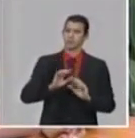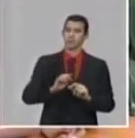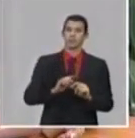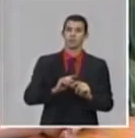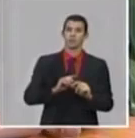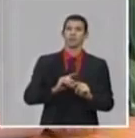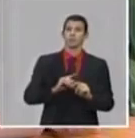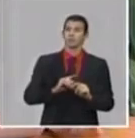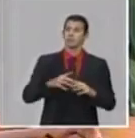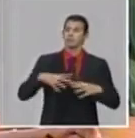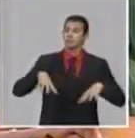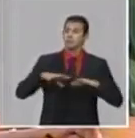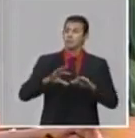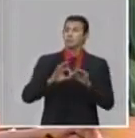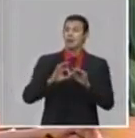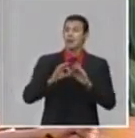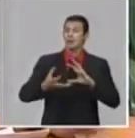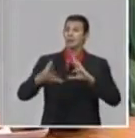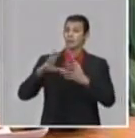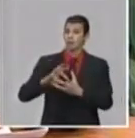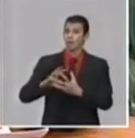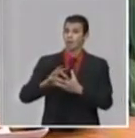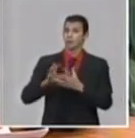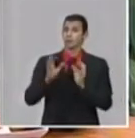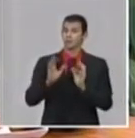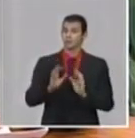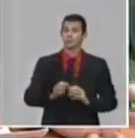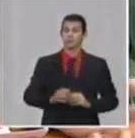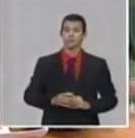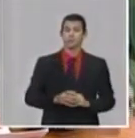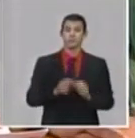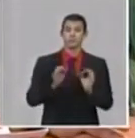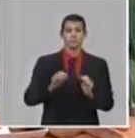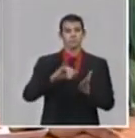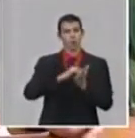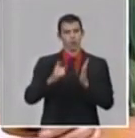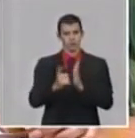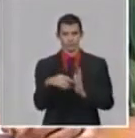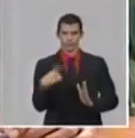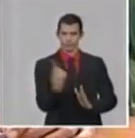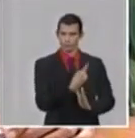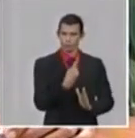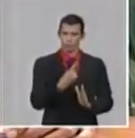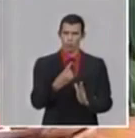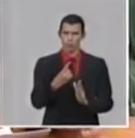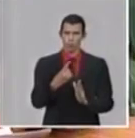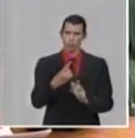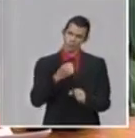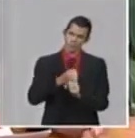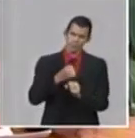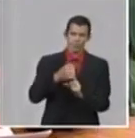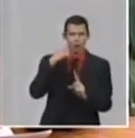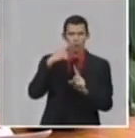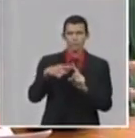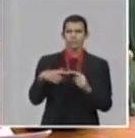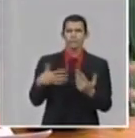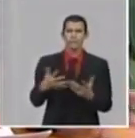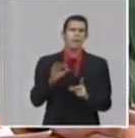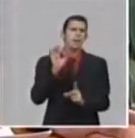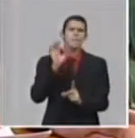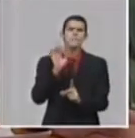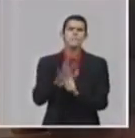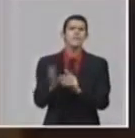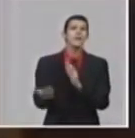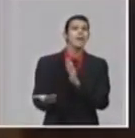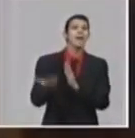un escenario bien complejo. El proyecto donde yo trabajo es un proyecto que tienen en su genesis desde hace